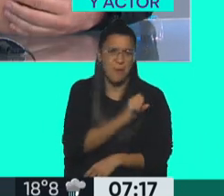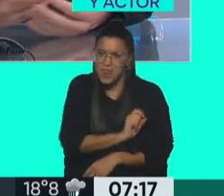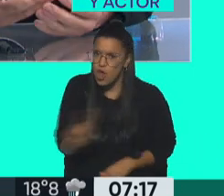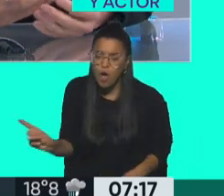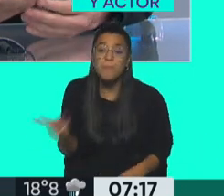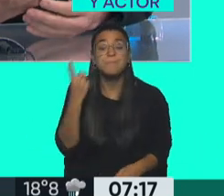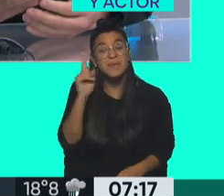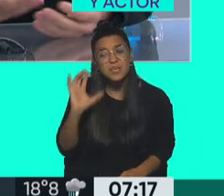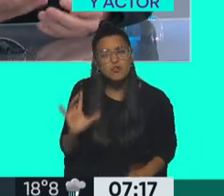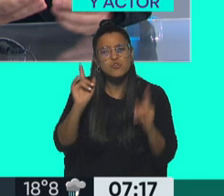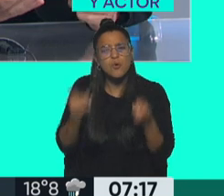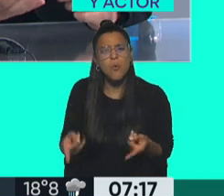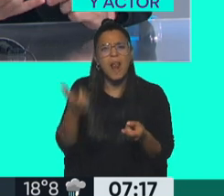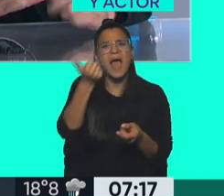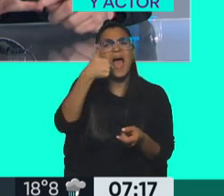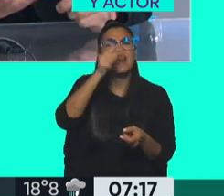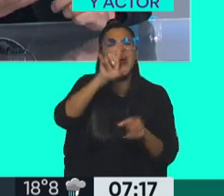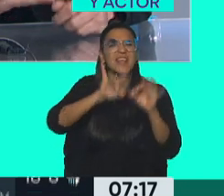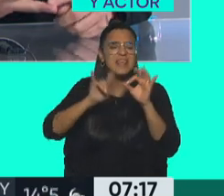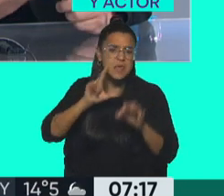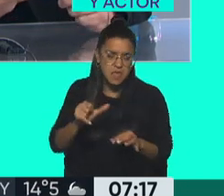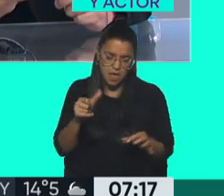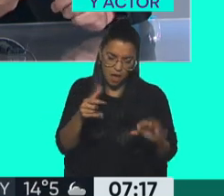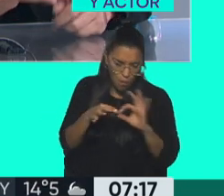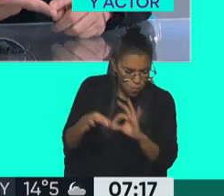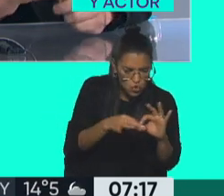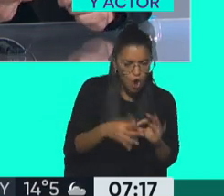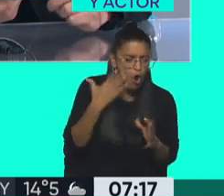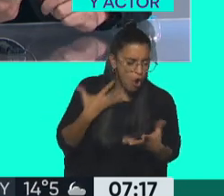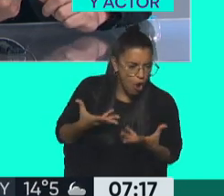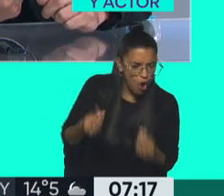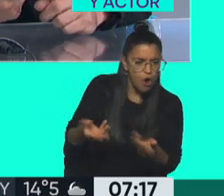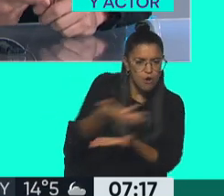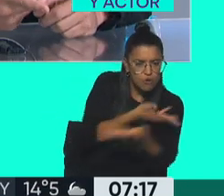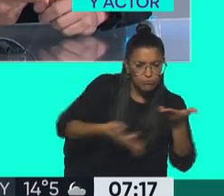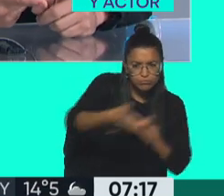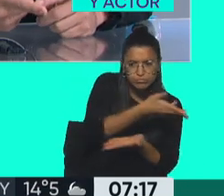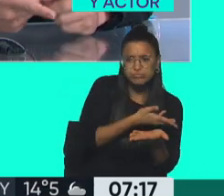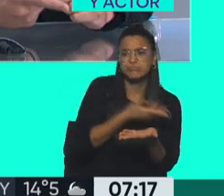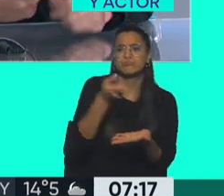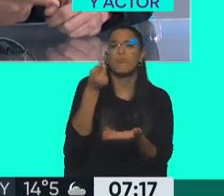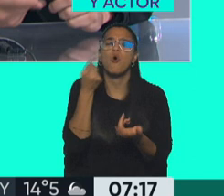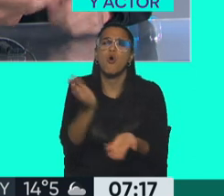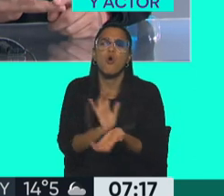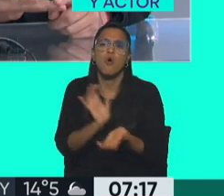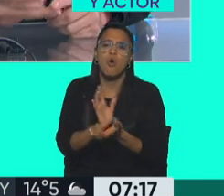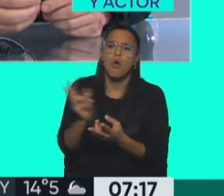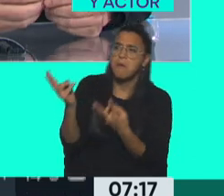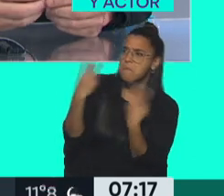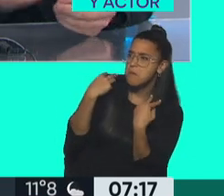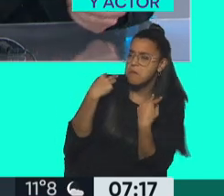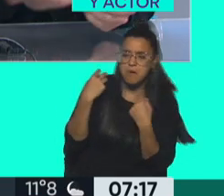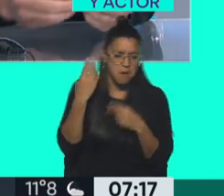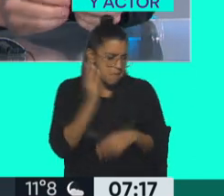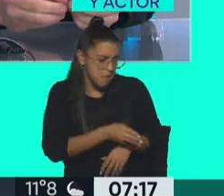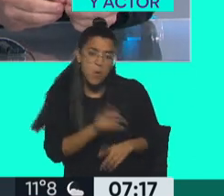pero sin embargo me hablaba la anarquía de unión, de solidaridad, de comunión, de que no existan ni opresores ni oprimidos,